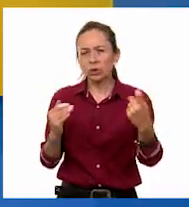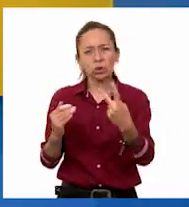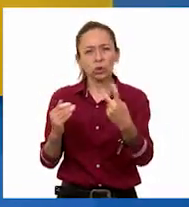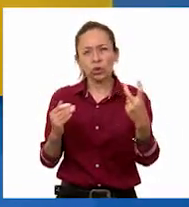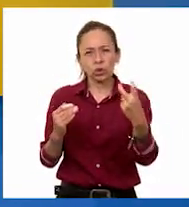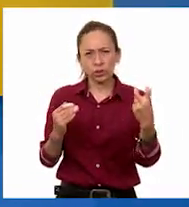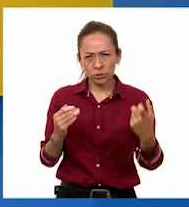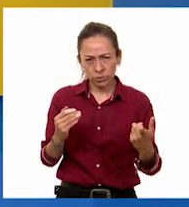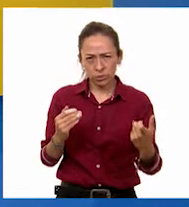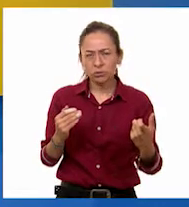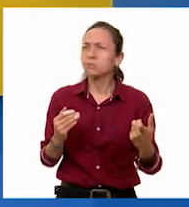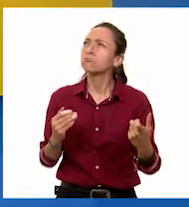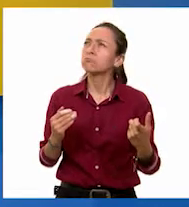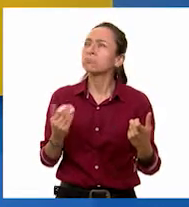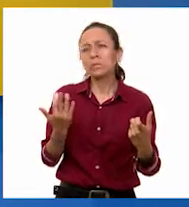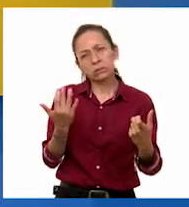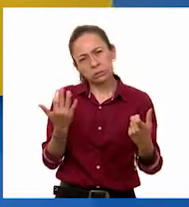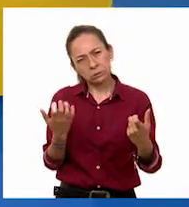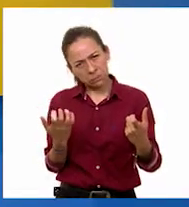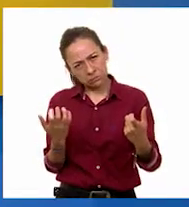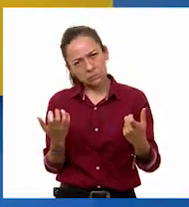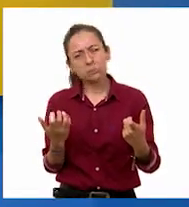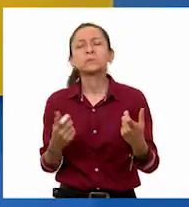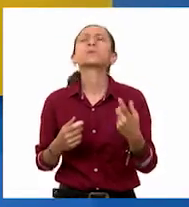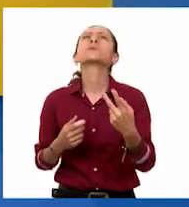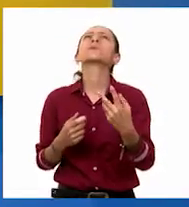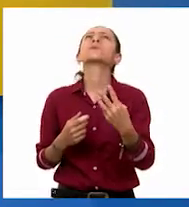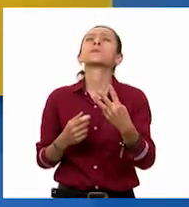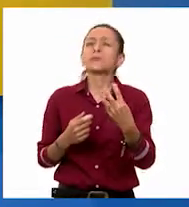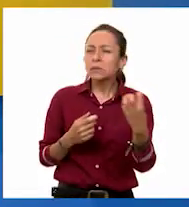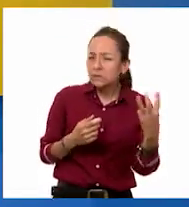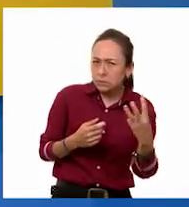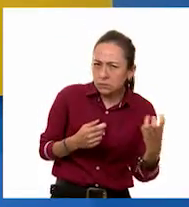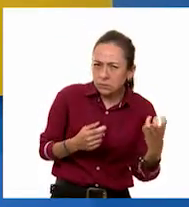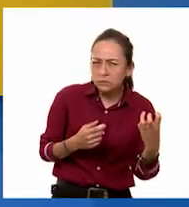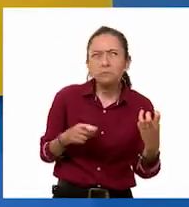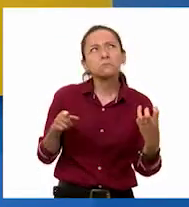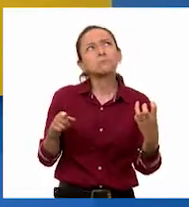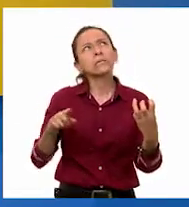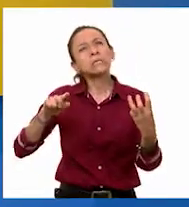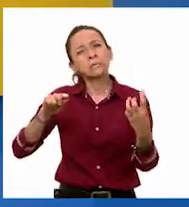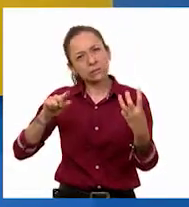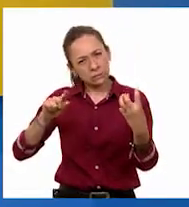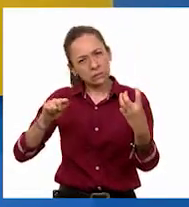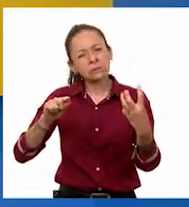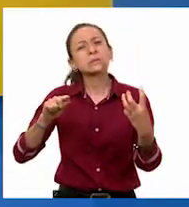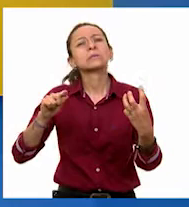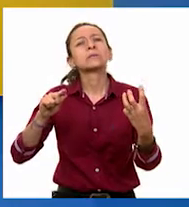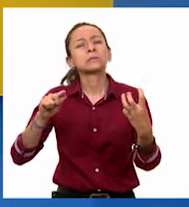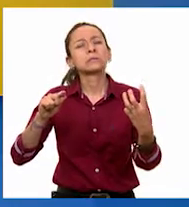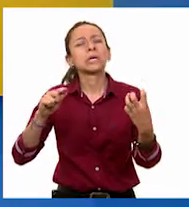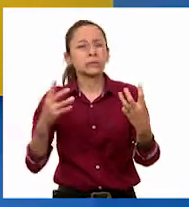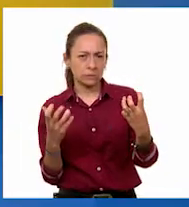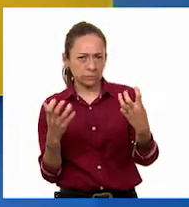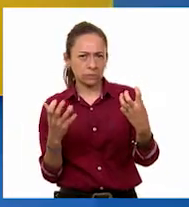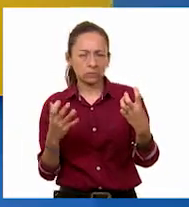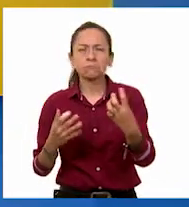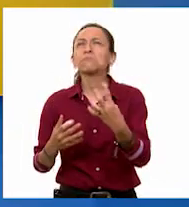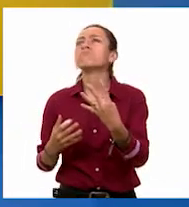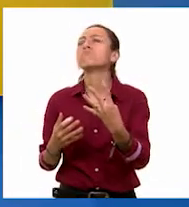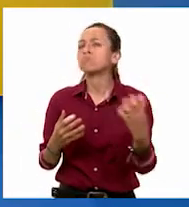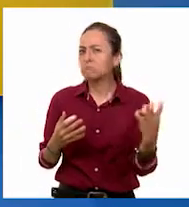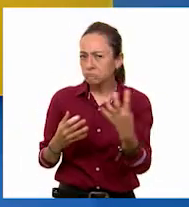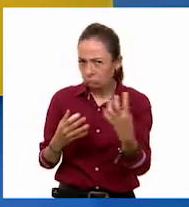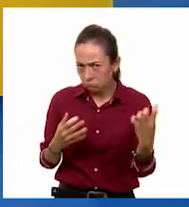pesos me descontarían 50 pesos, de 300 pesos son 75 pesos de descuento, de 400